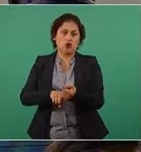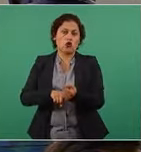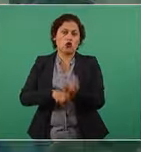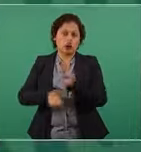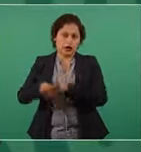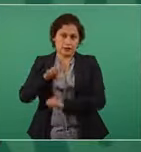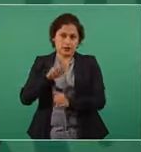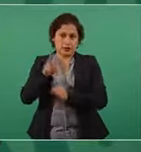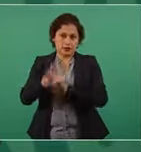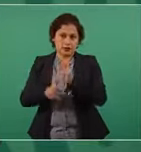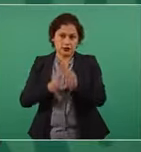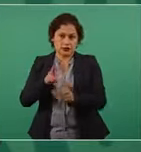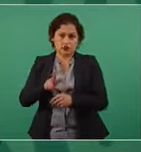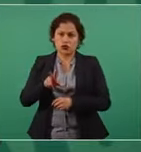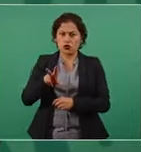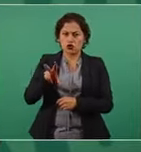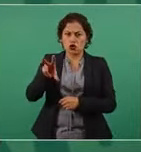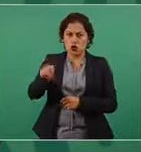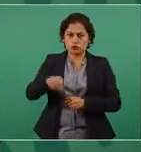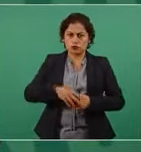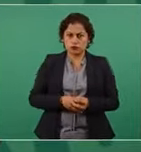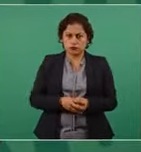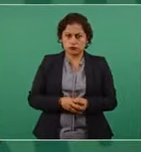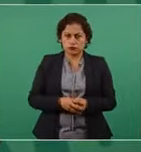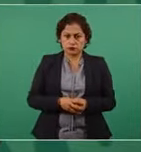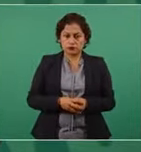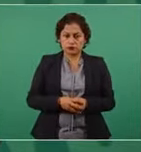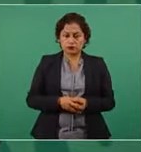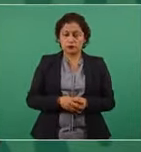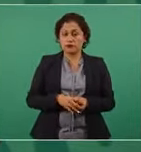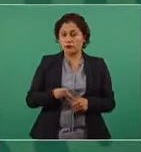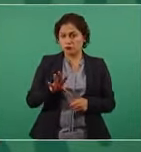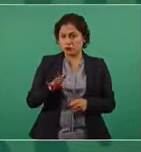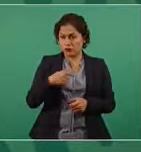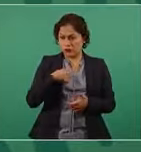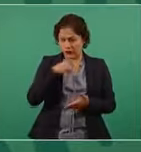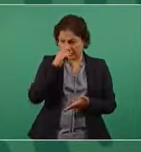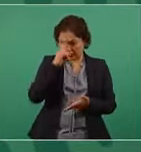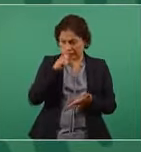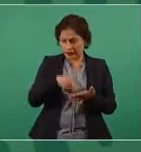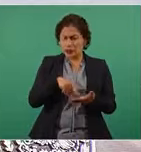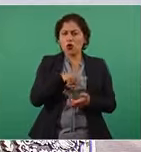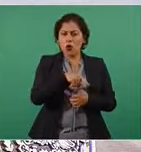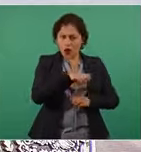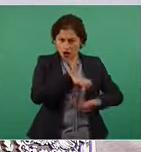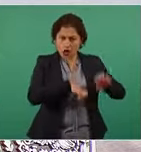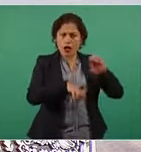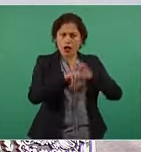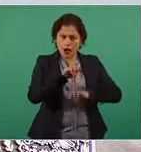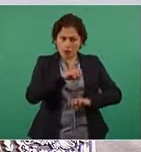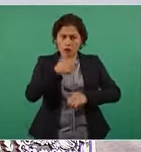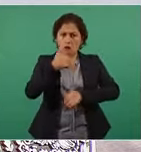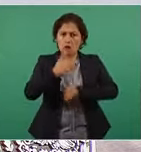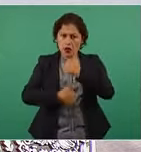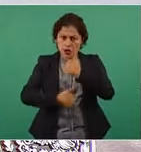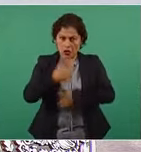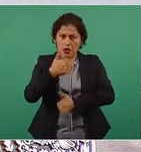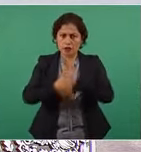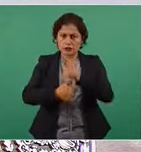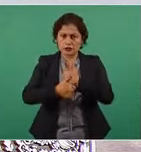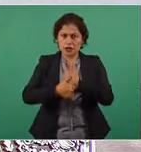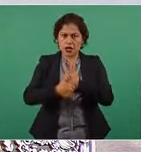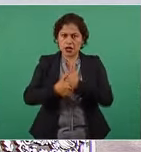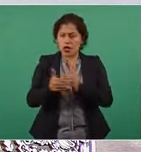no está. Muy bien, ya para seguir. Creo que participaron esa empresa en un